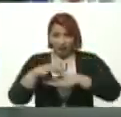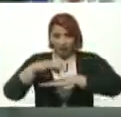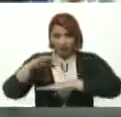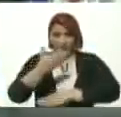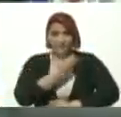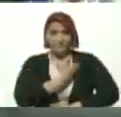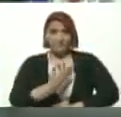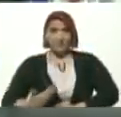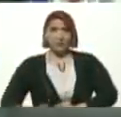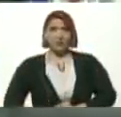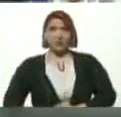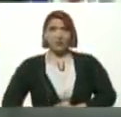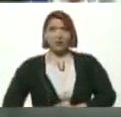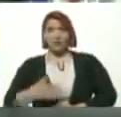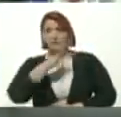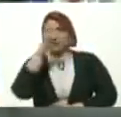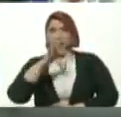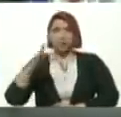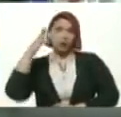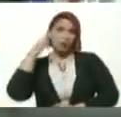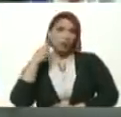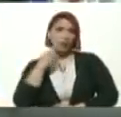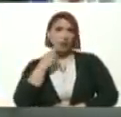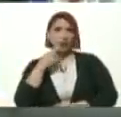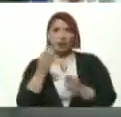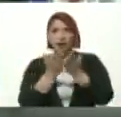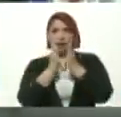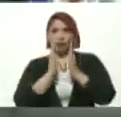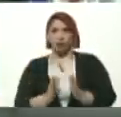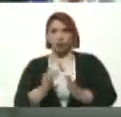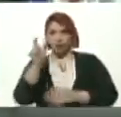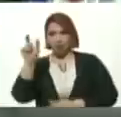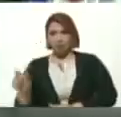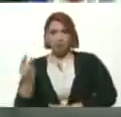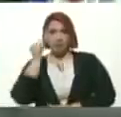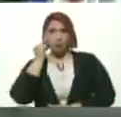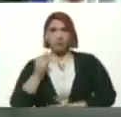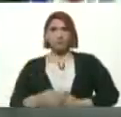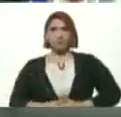Presidenta De La Federación Bolivariana De Estudiantes Alejandra Cedeño